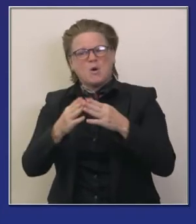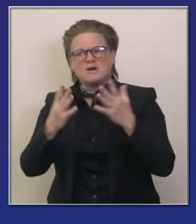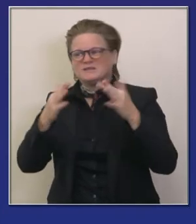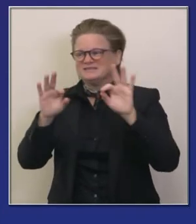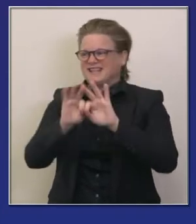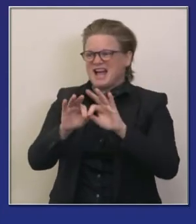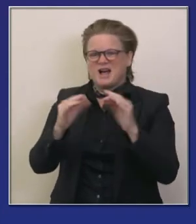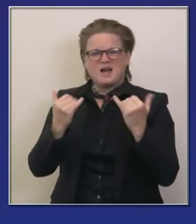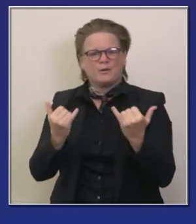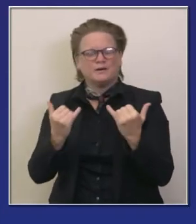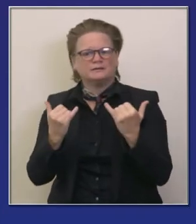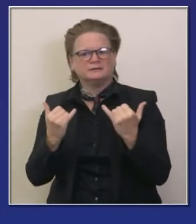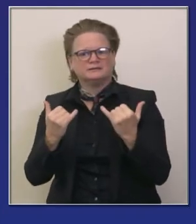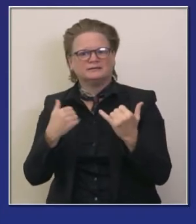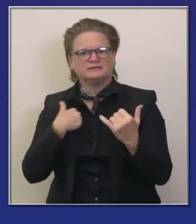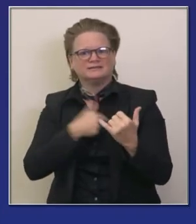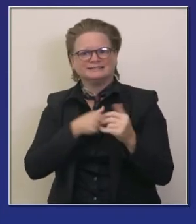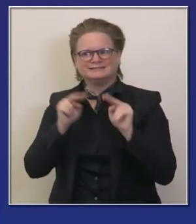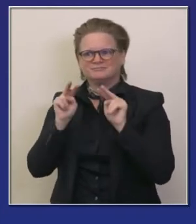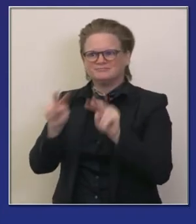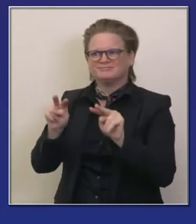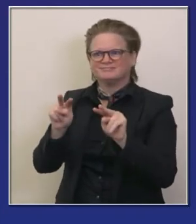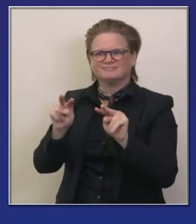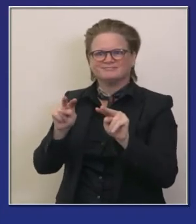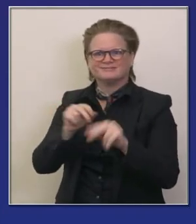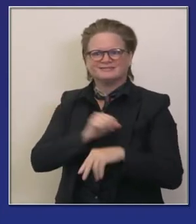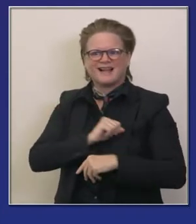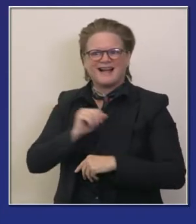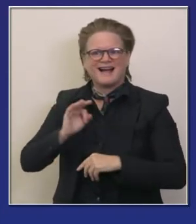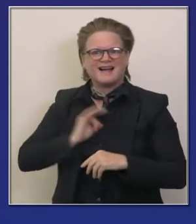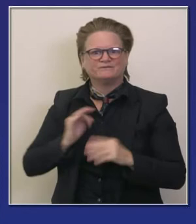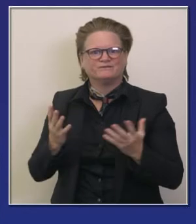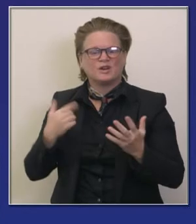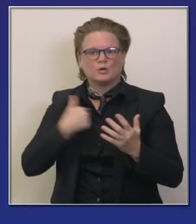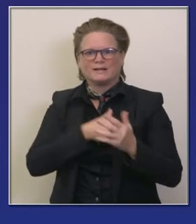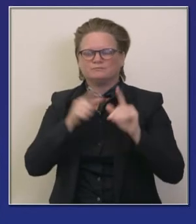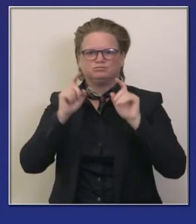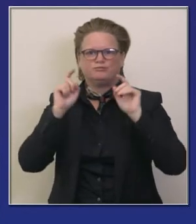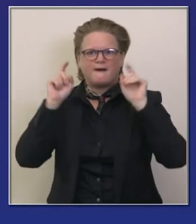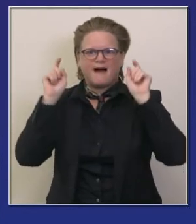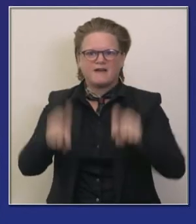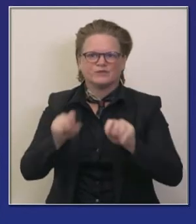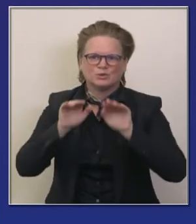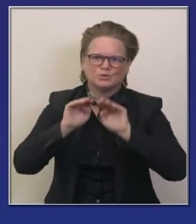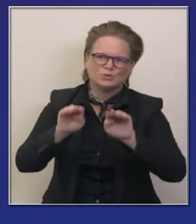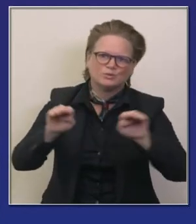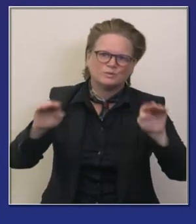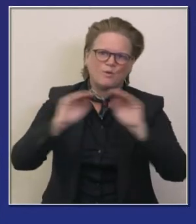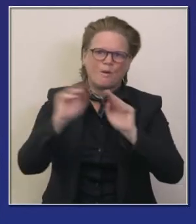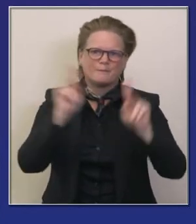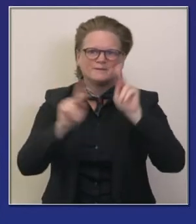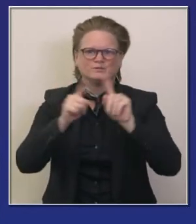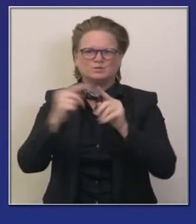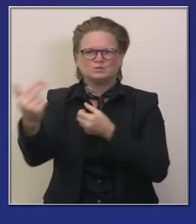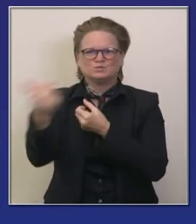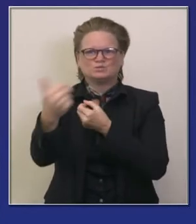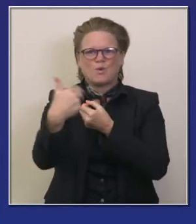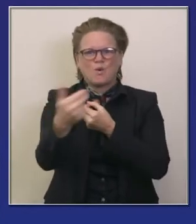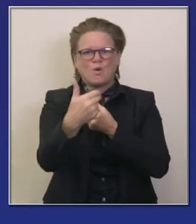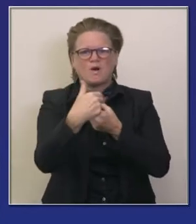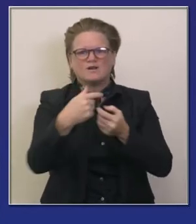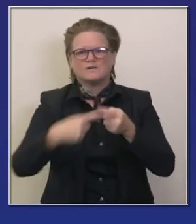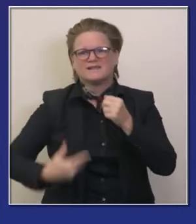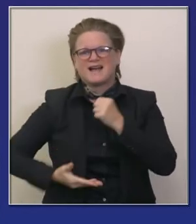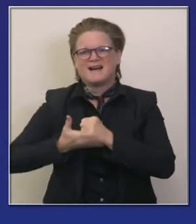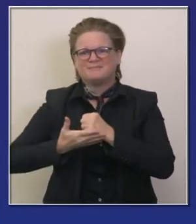el personal fundamentalmente el cubrir las necesidades del personal va a ser fundamental y va a